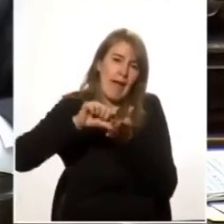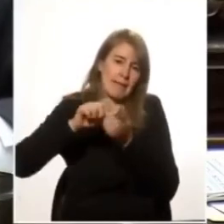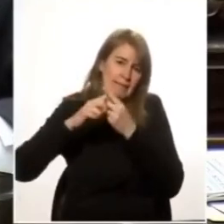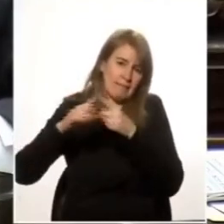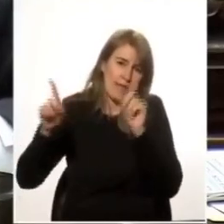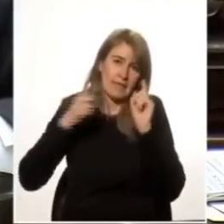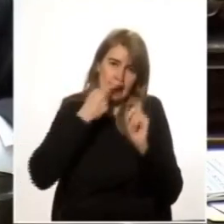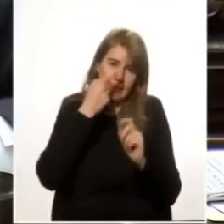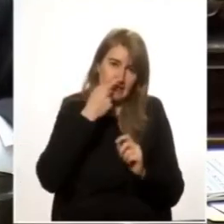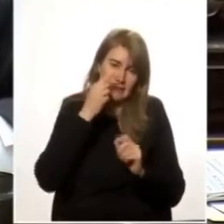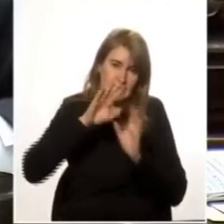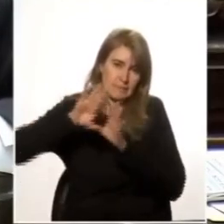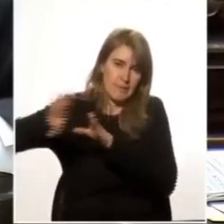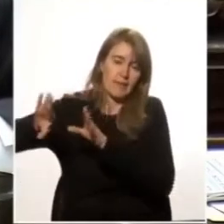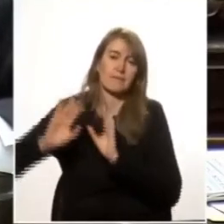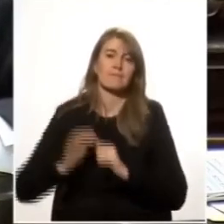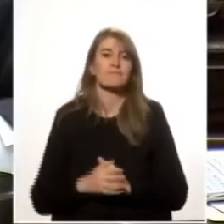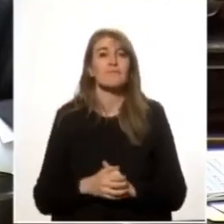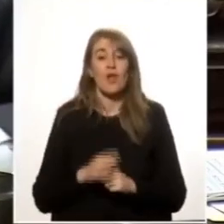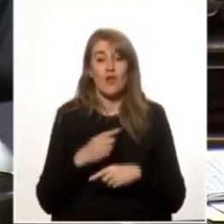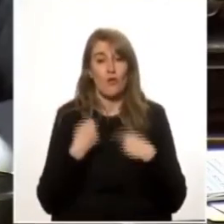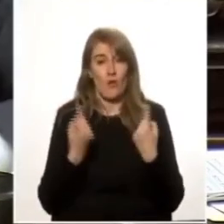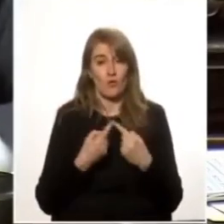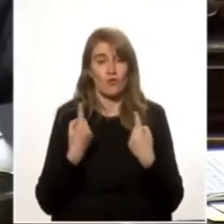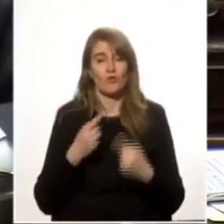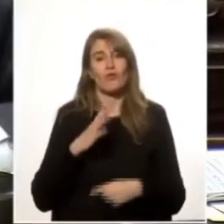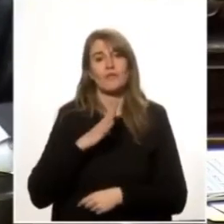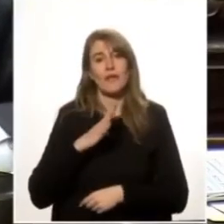eso tenemos hemos tenido